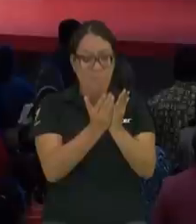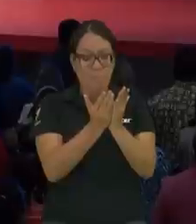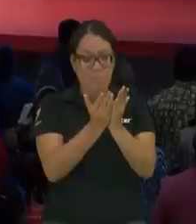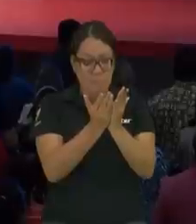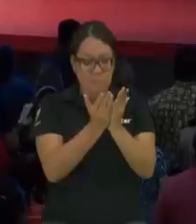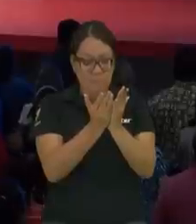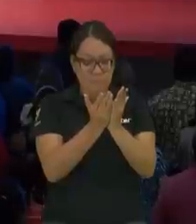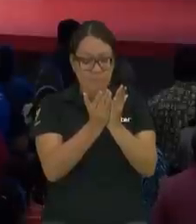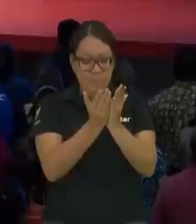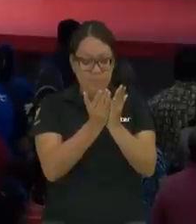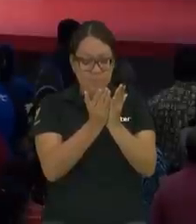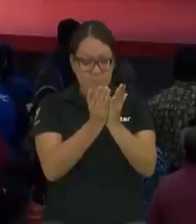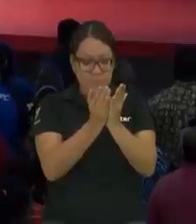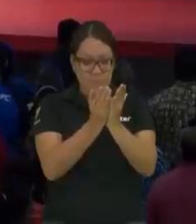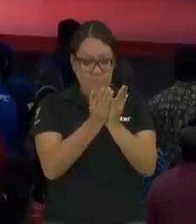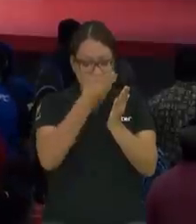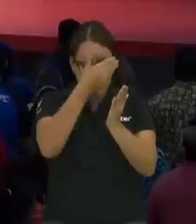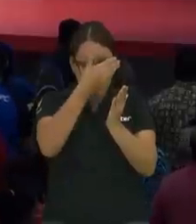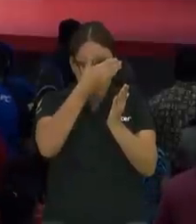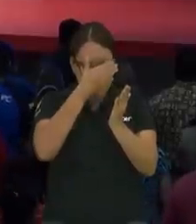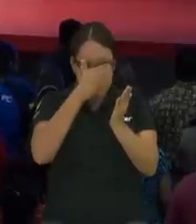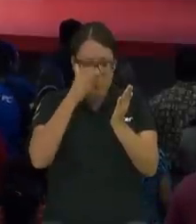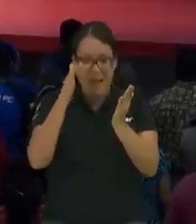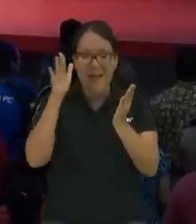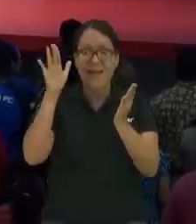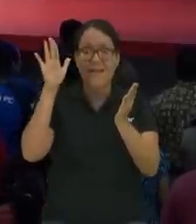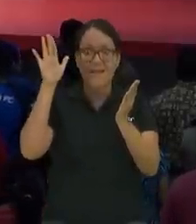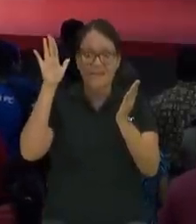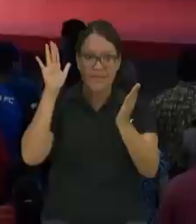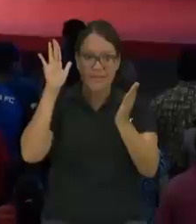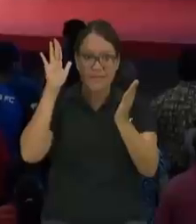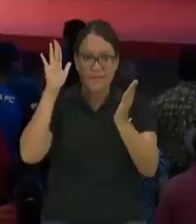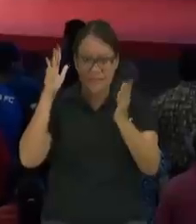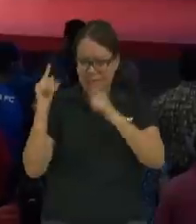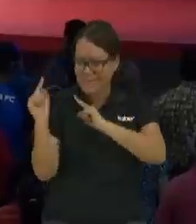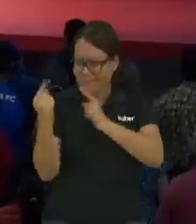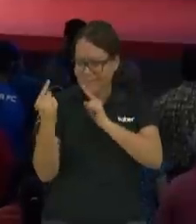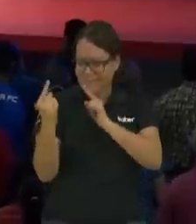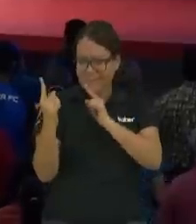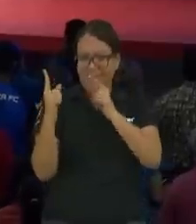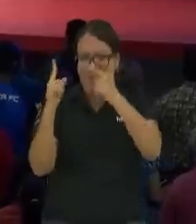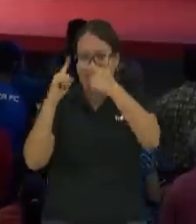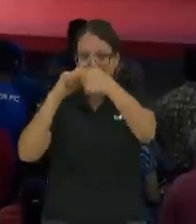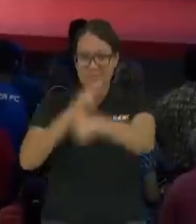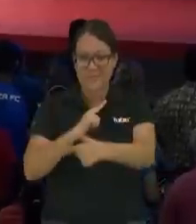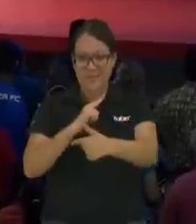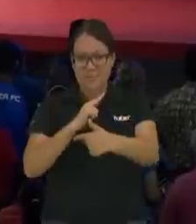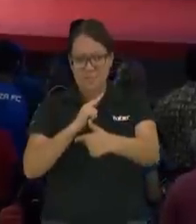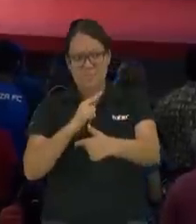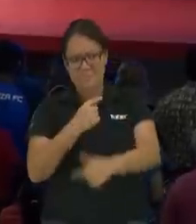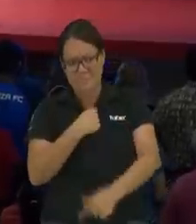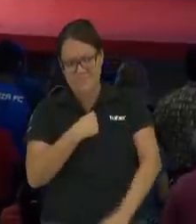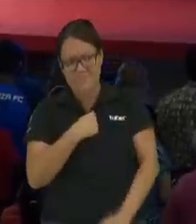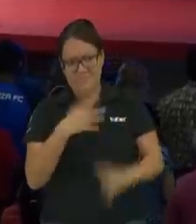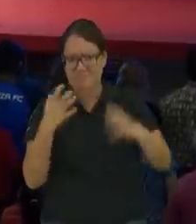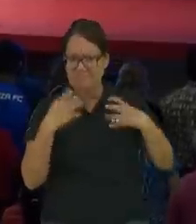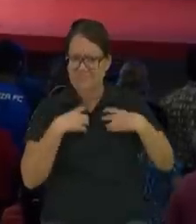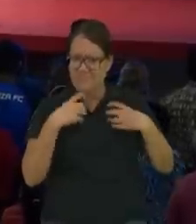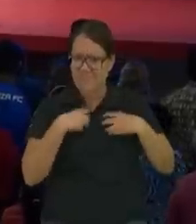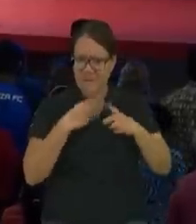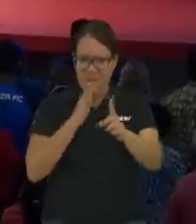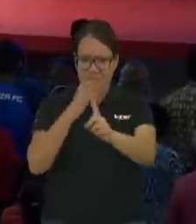se va cayendo solito. Su carácter cambia, su perspectiva de la vida cambia,